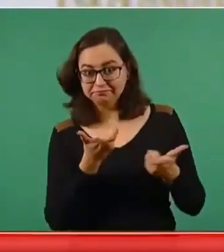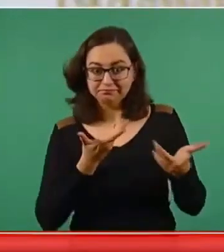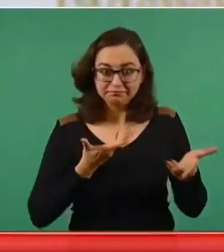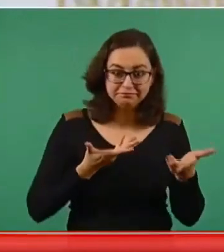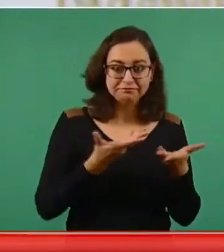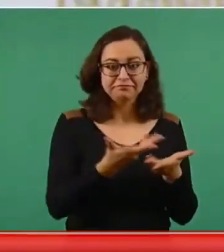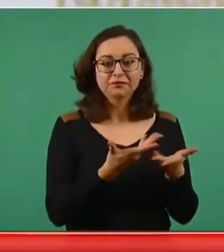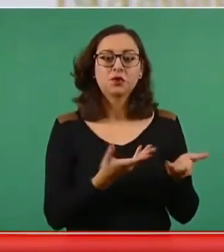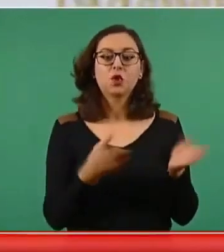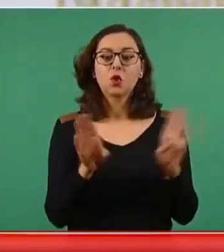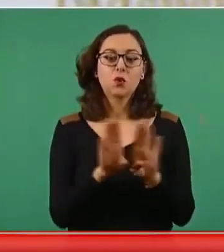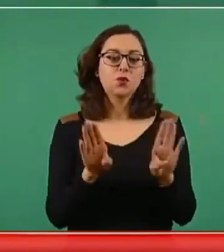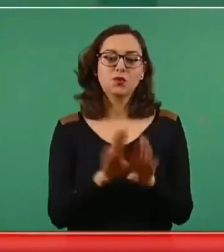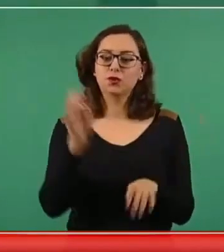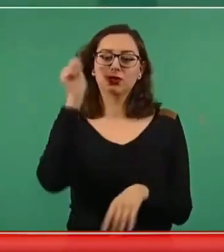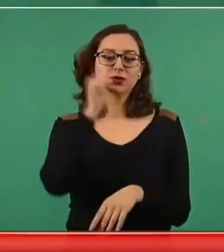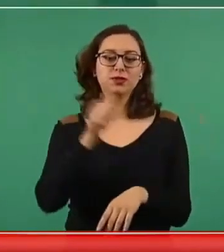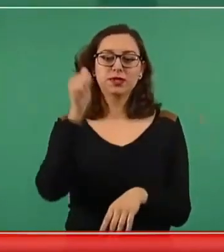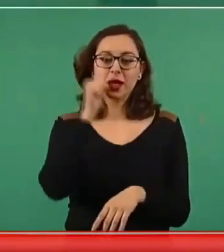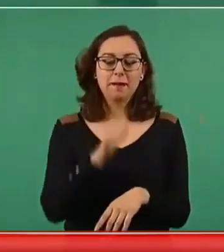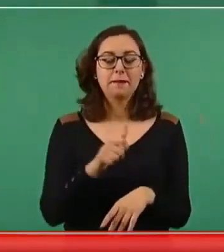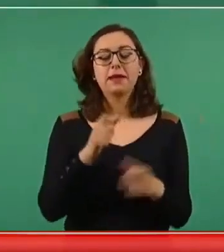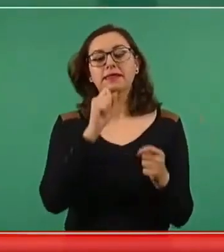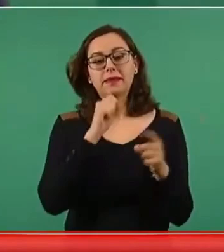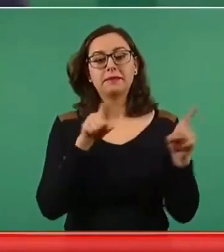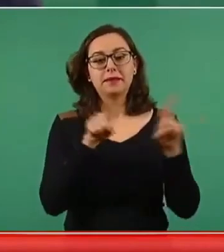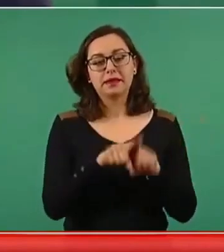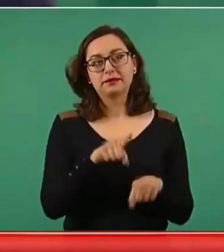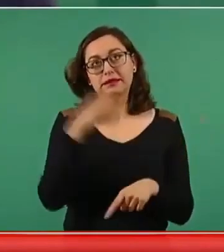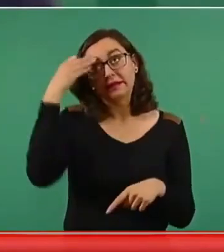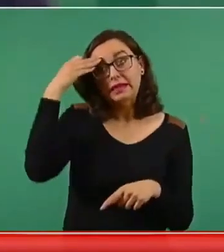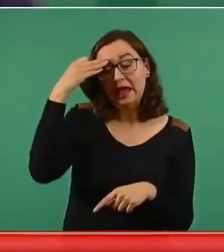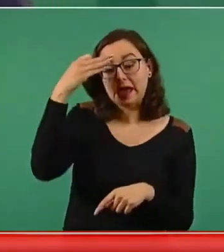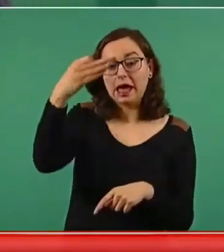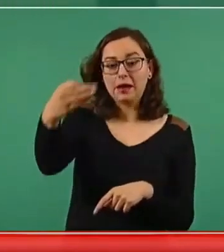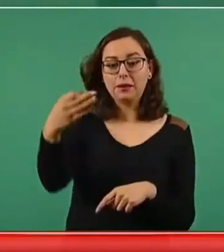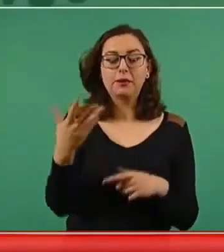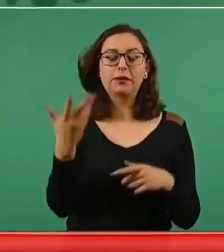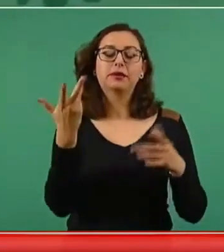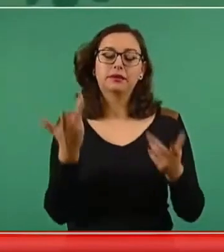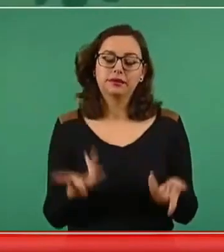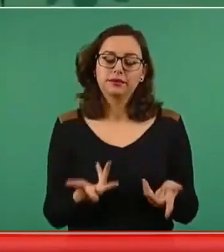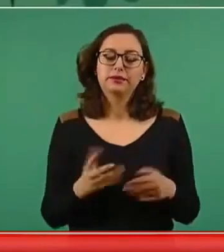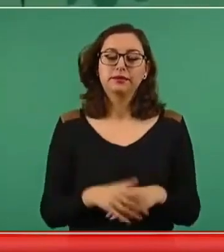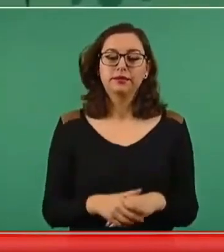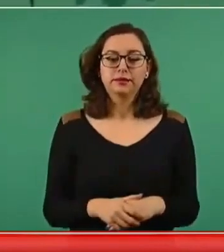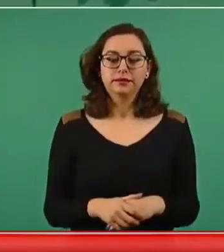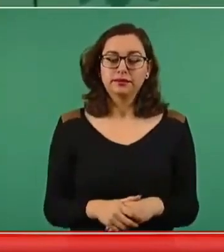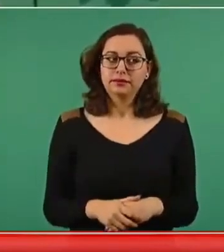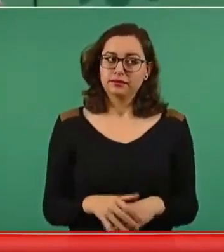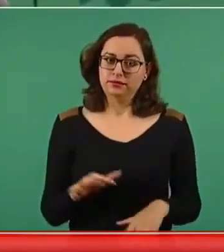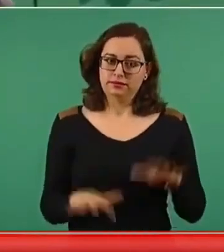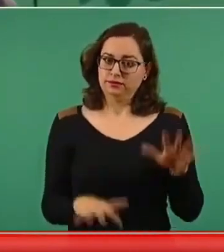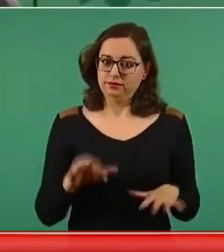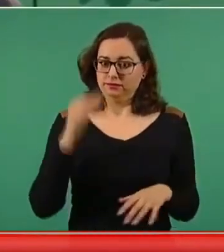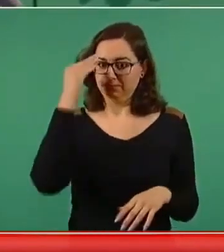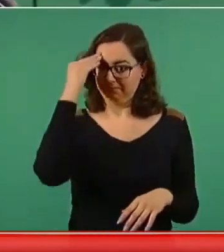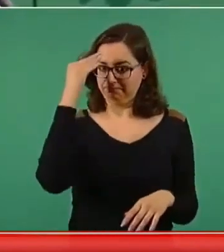pide tiempo y no se tiene tanto,